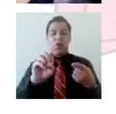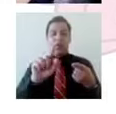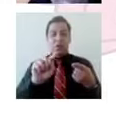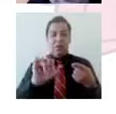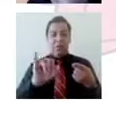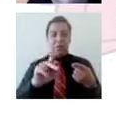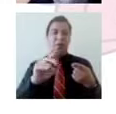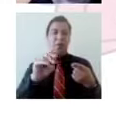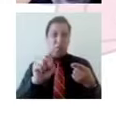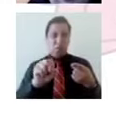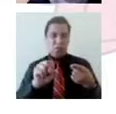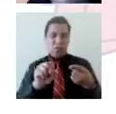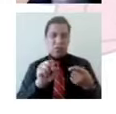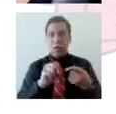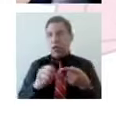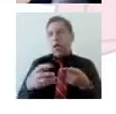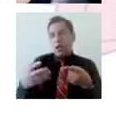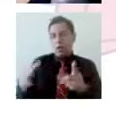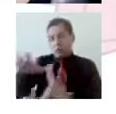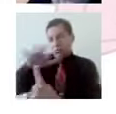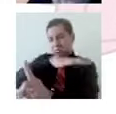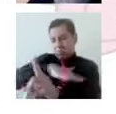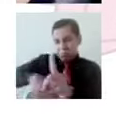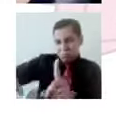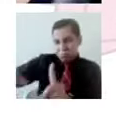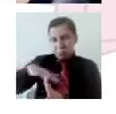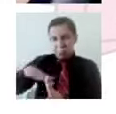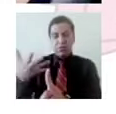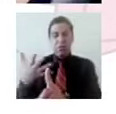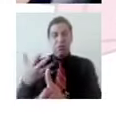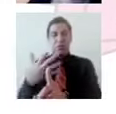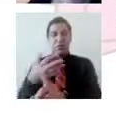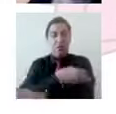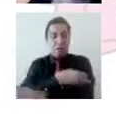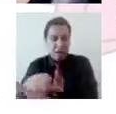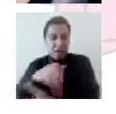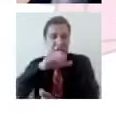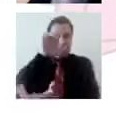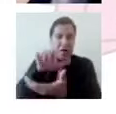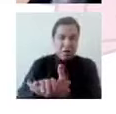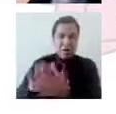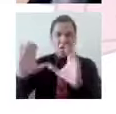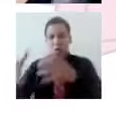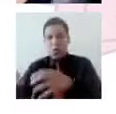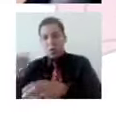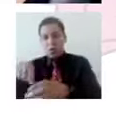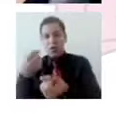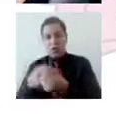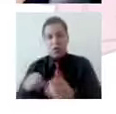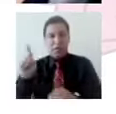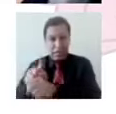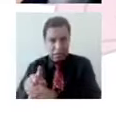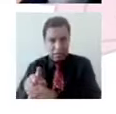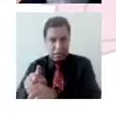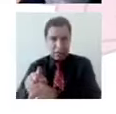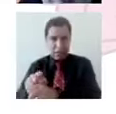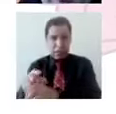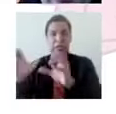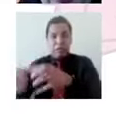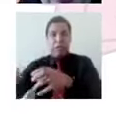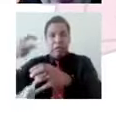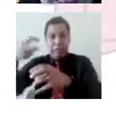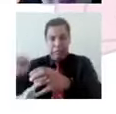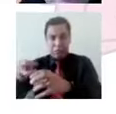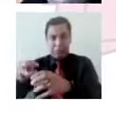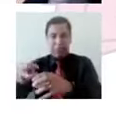La familia, la pareja, los medios de comunicación, ¿no? La comunidad, la sociedad. Los hombres son